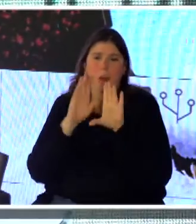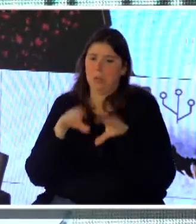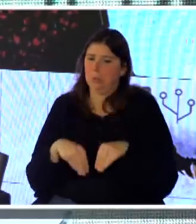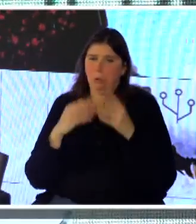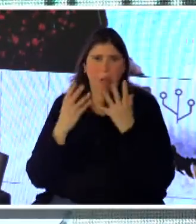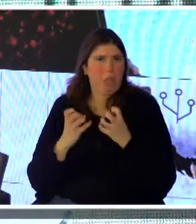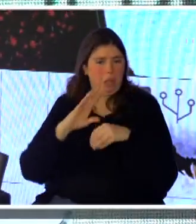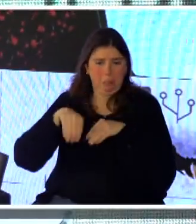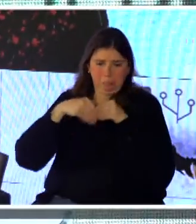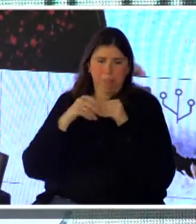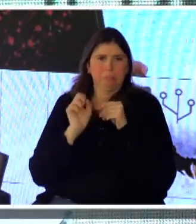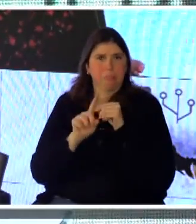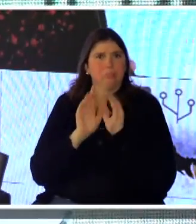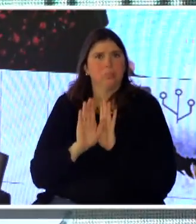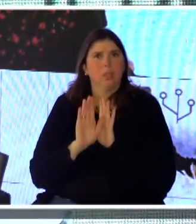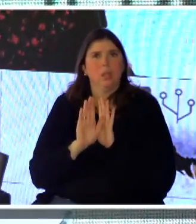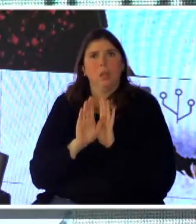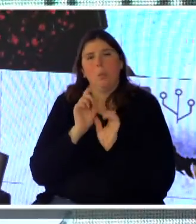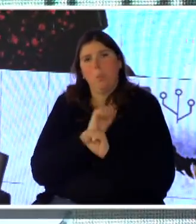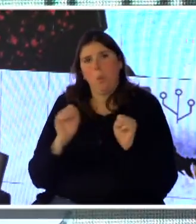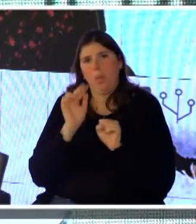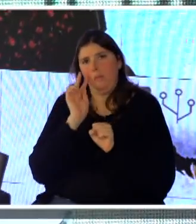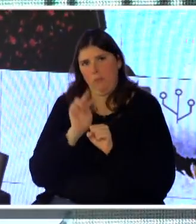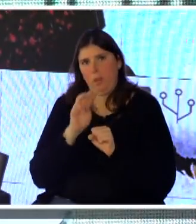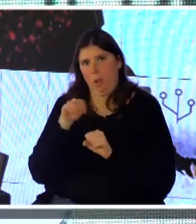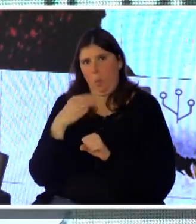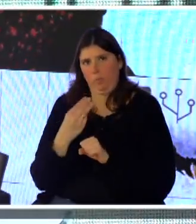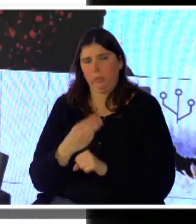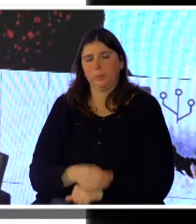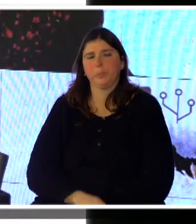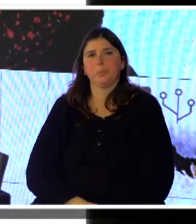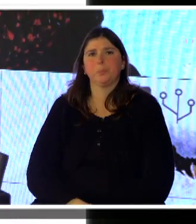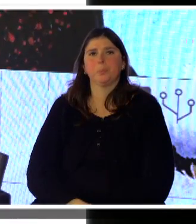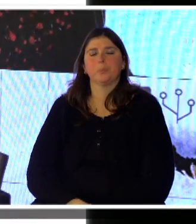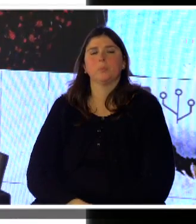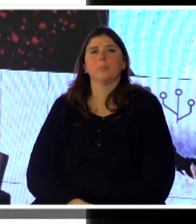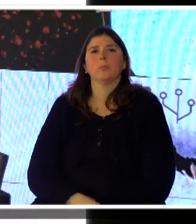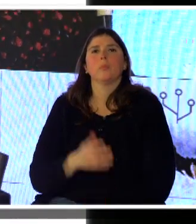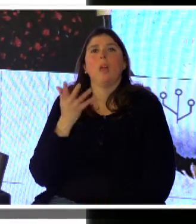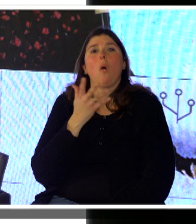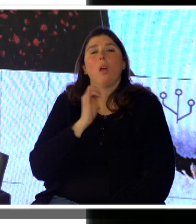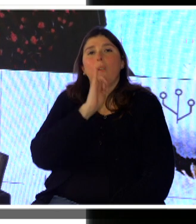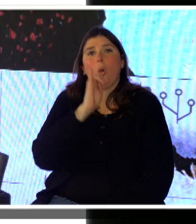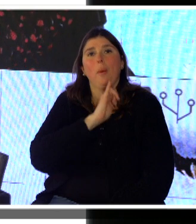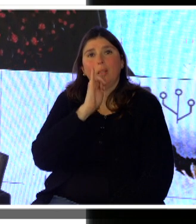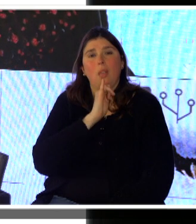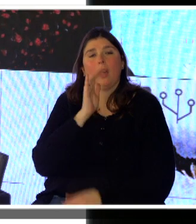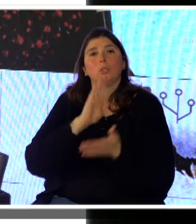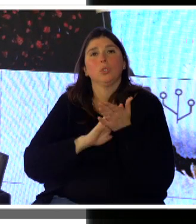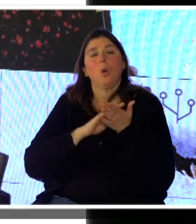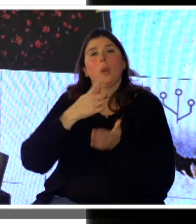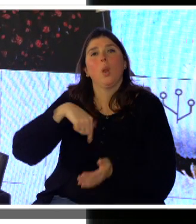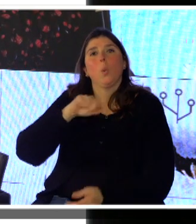a tener su contenido, digamos, hacia afuera. Ahora les voy a comentar un poco del portal institucional,